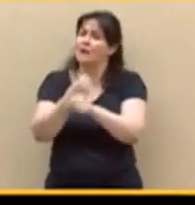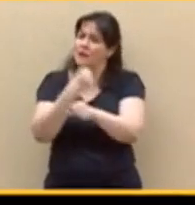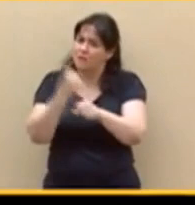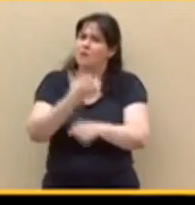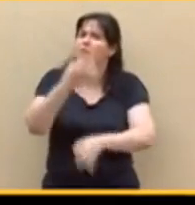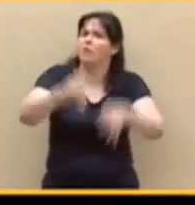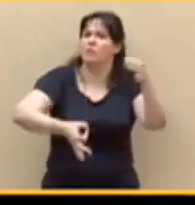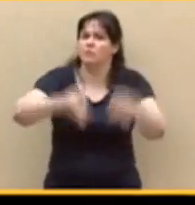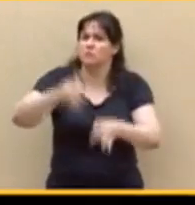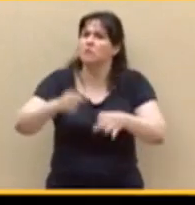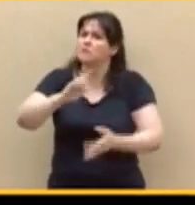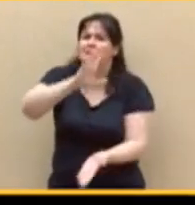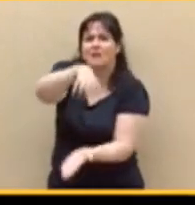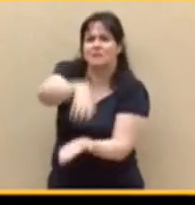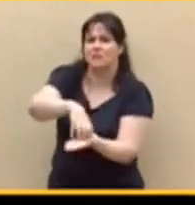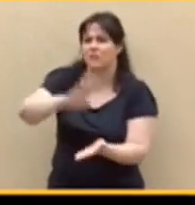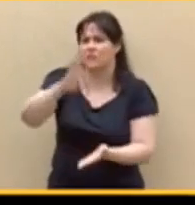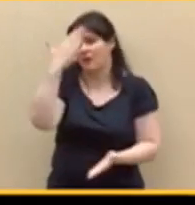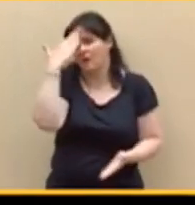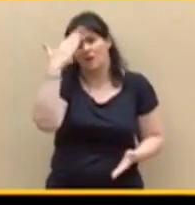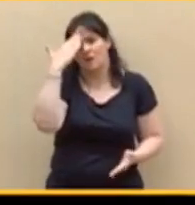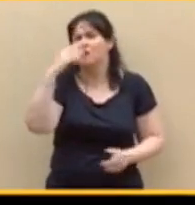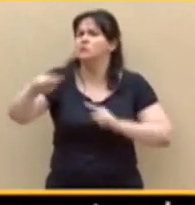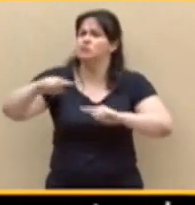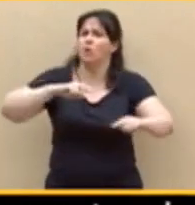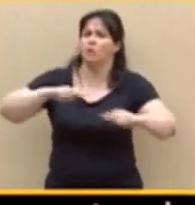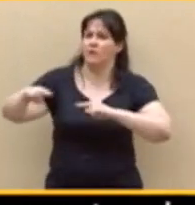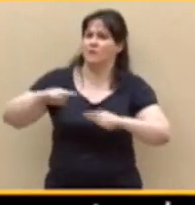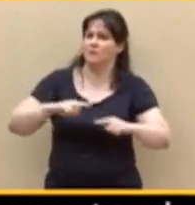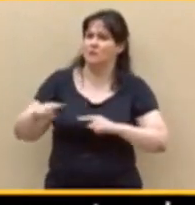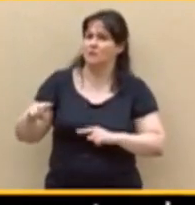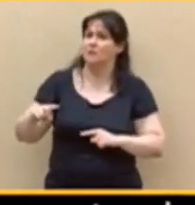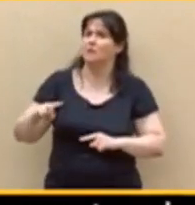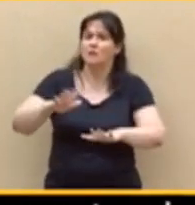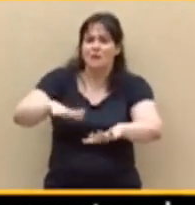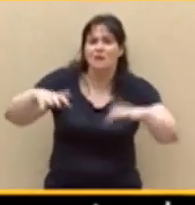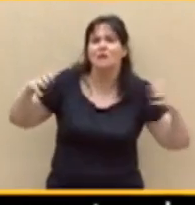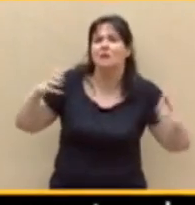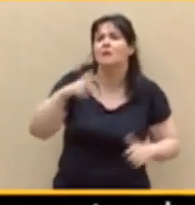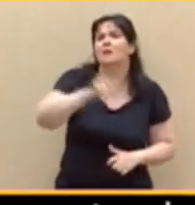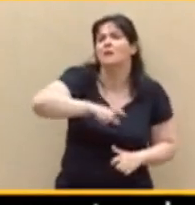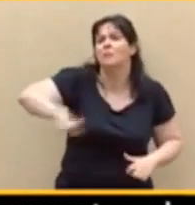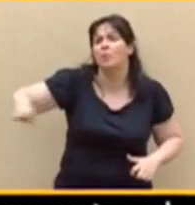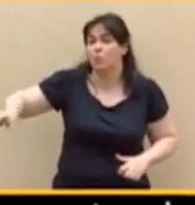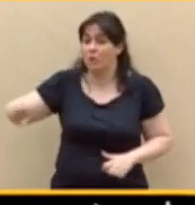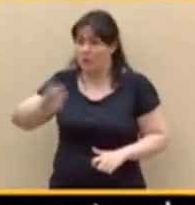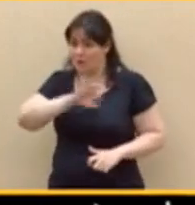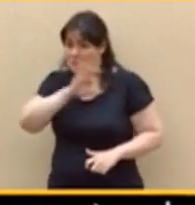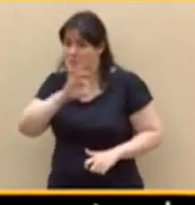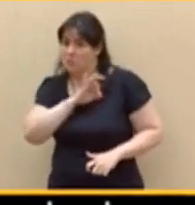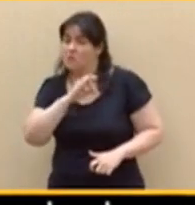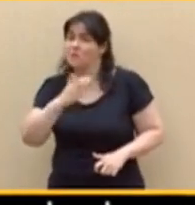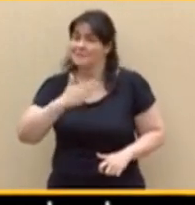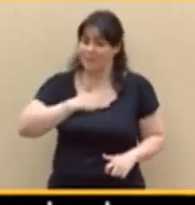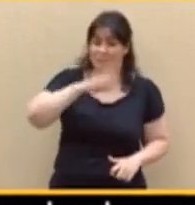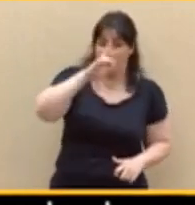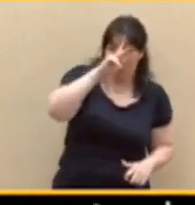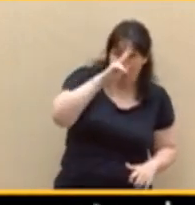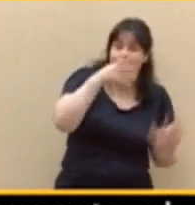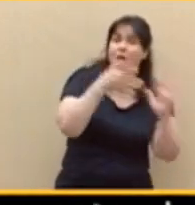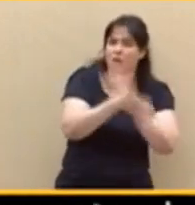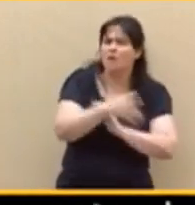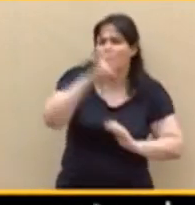popular, señorías. Y lo que a mí me preocupa, le preocupa también a muchos